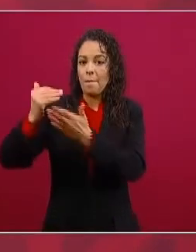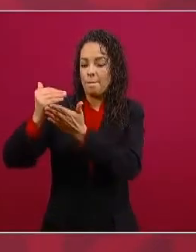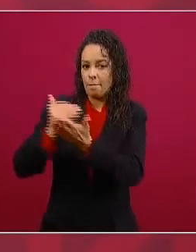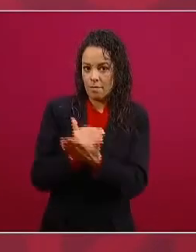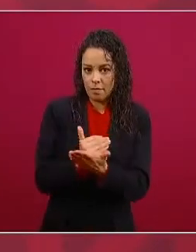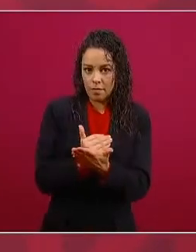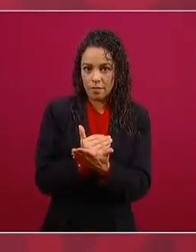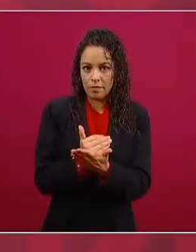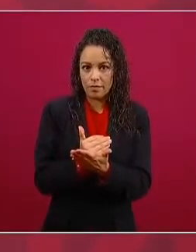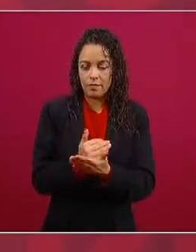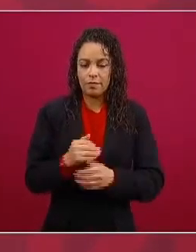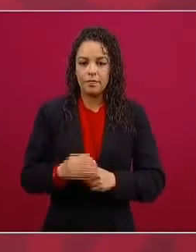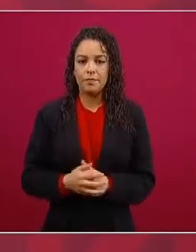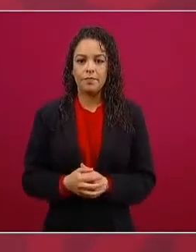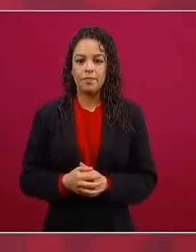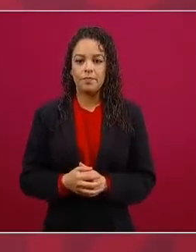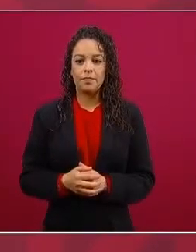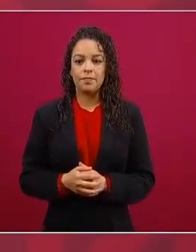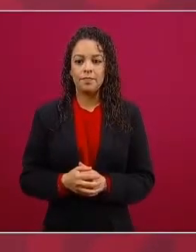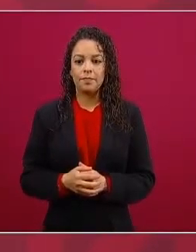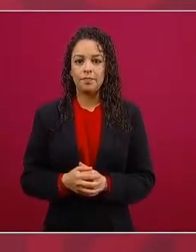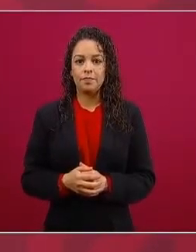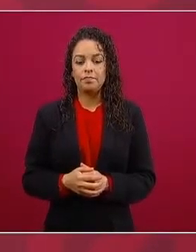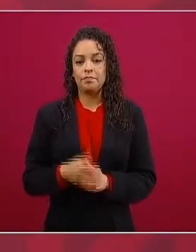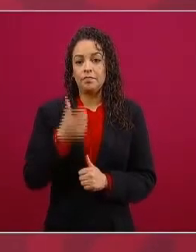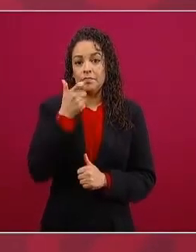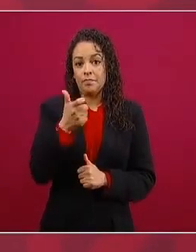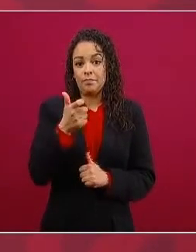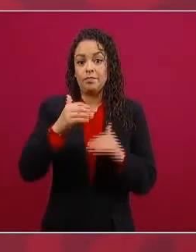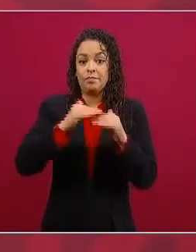aumentar tarifas